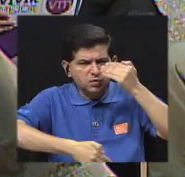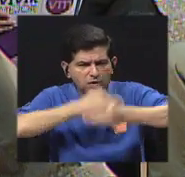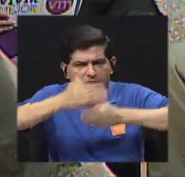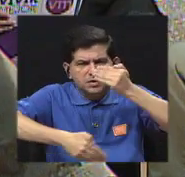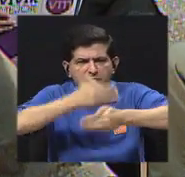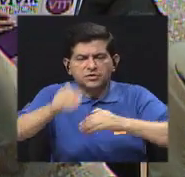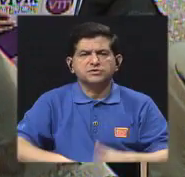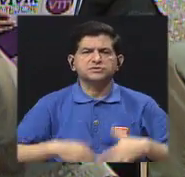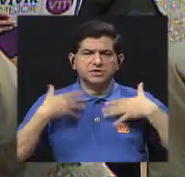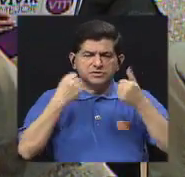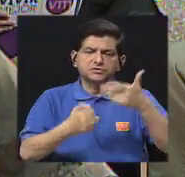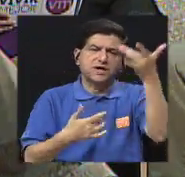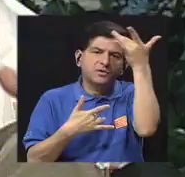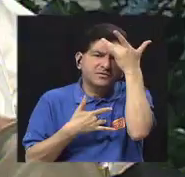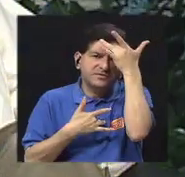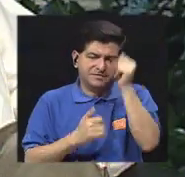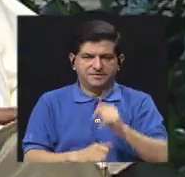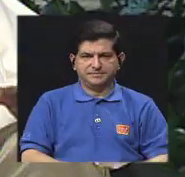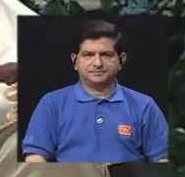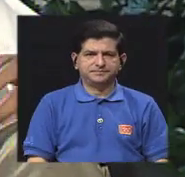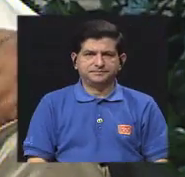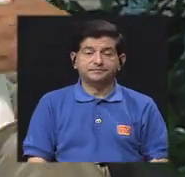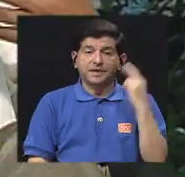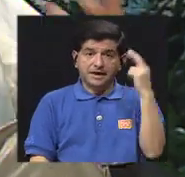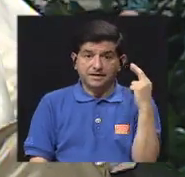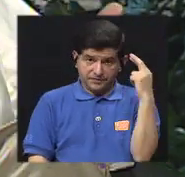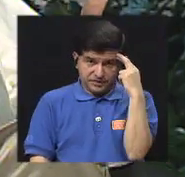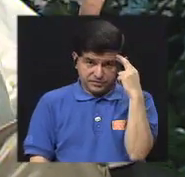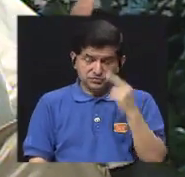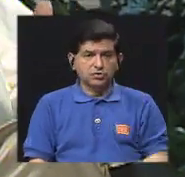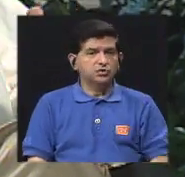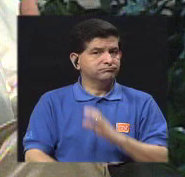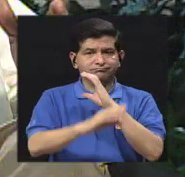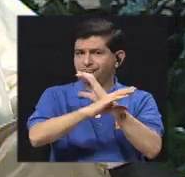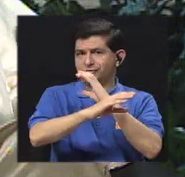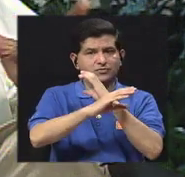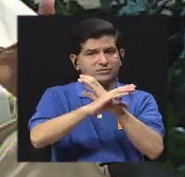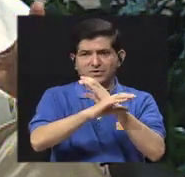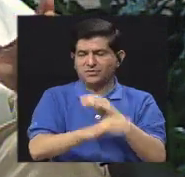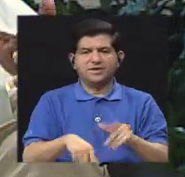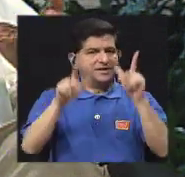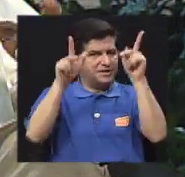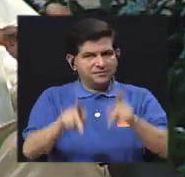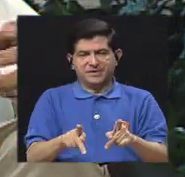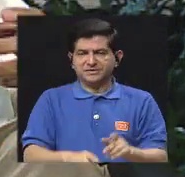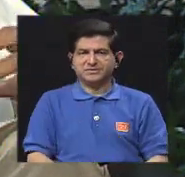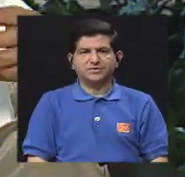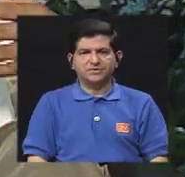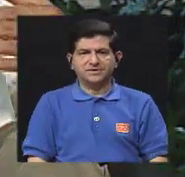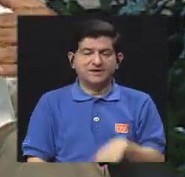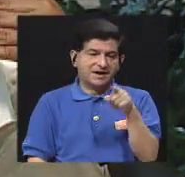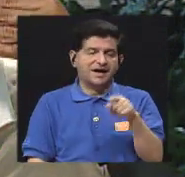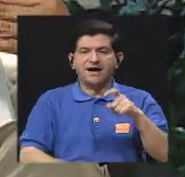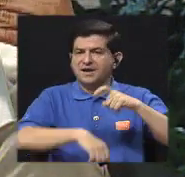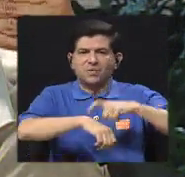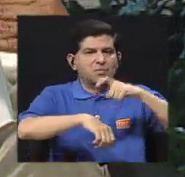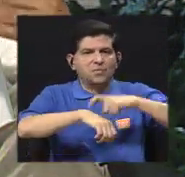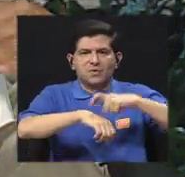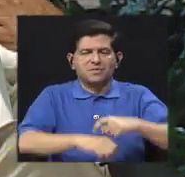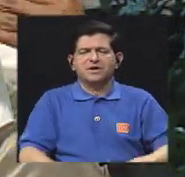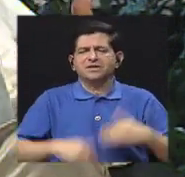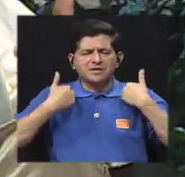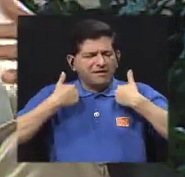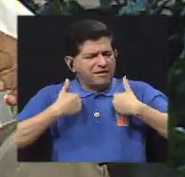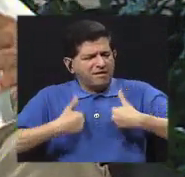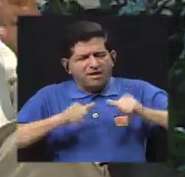de salud, enfermedad. Y por eso es que si no se cuida el síndrome del cuidador, es que realmente llega a un